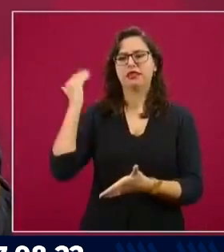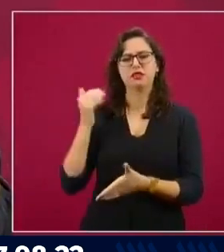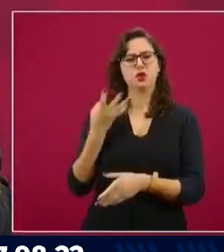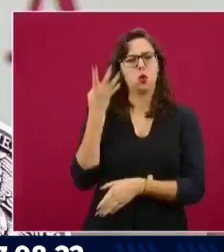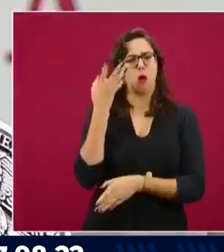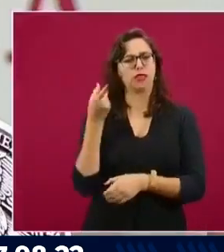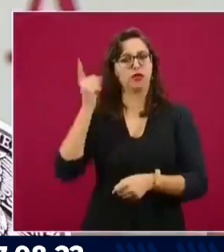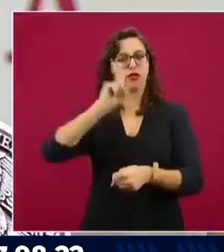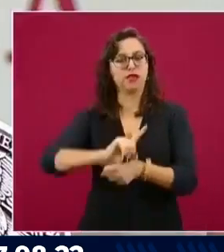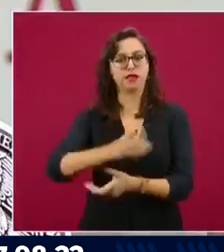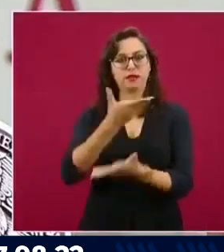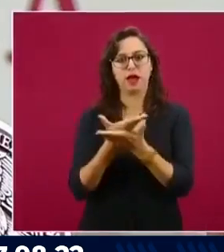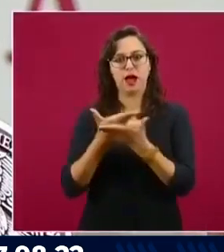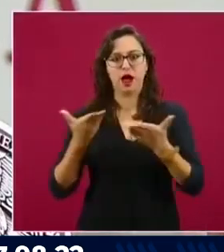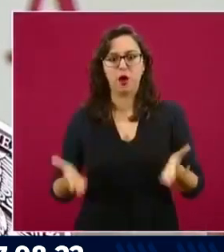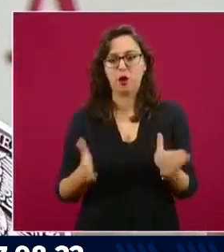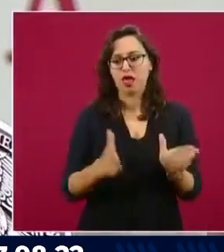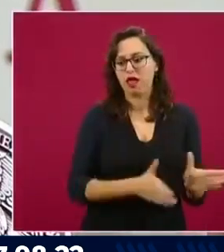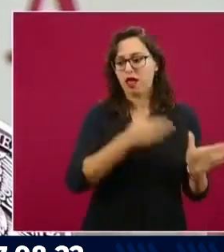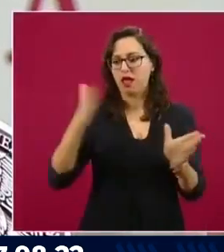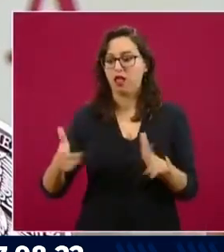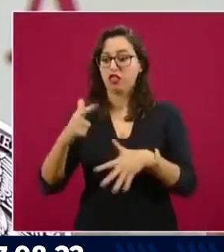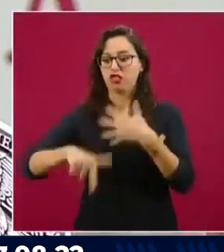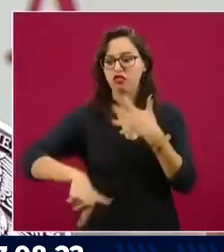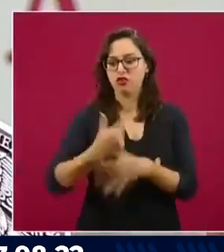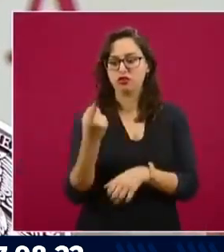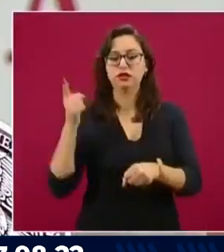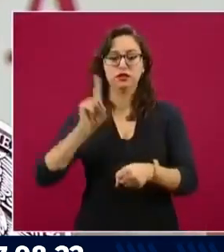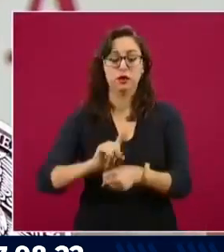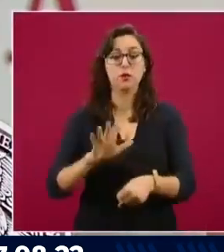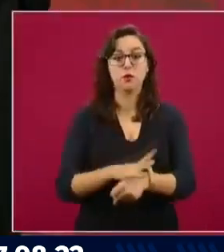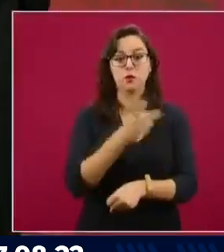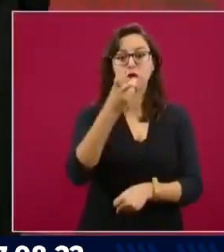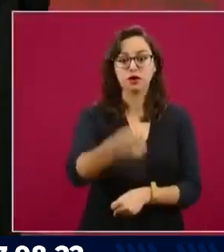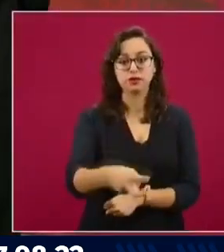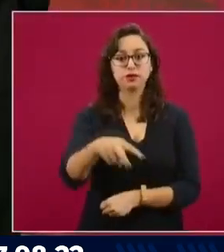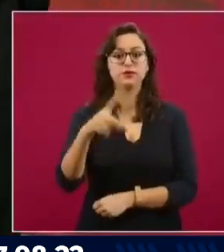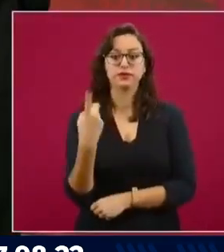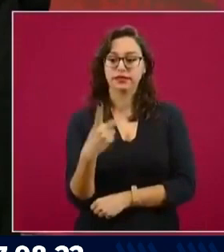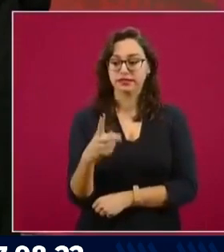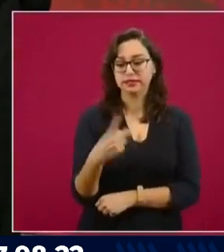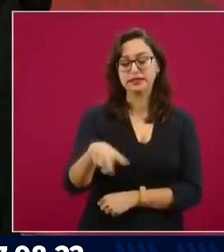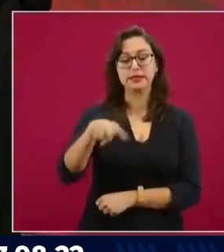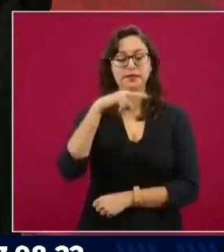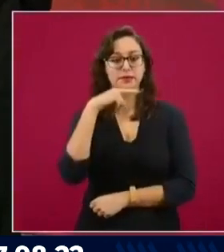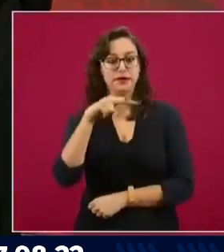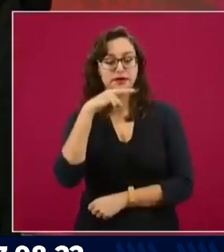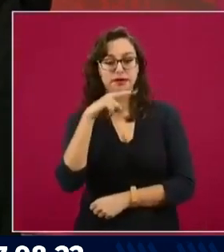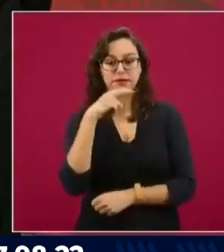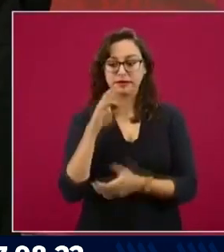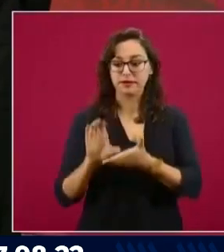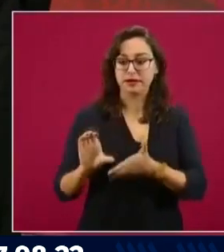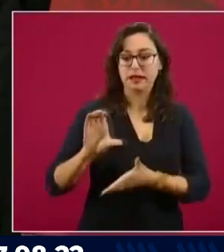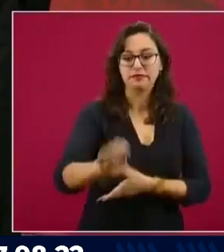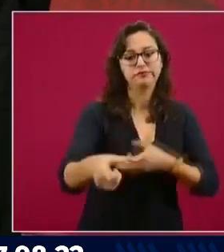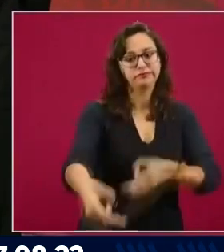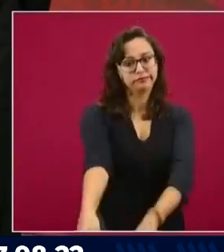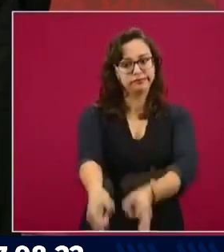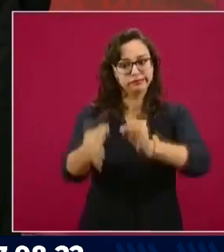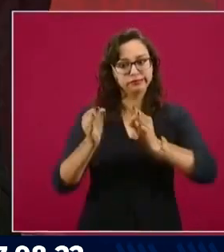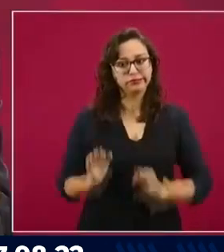Y en línea con eso estamos adelantando el pago de Lavinaldo. De hecho, el presidente va a firmar dos decretos, uno